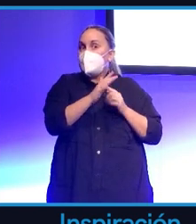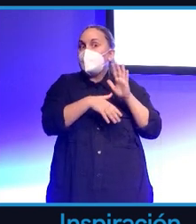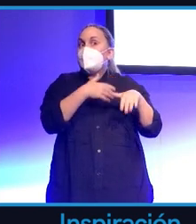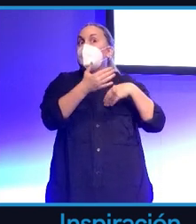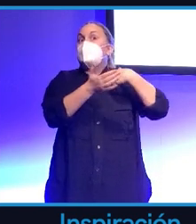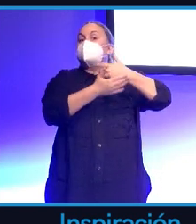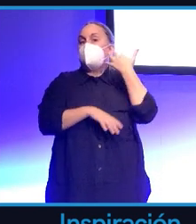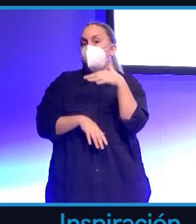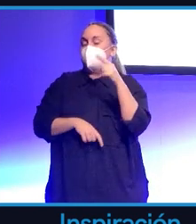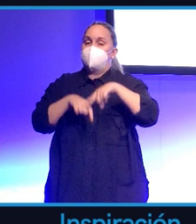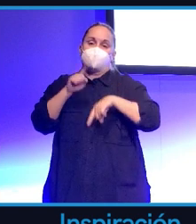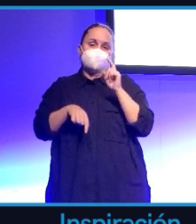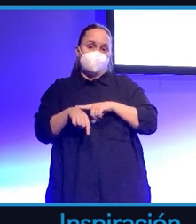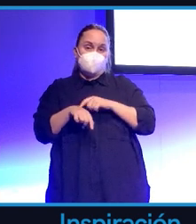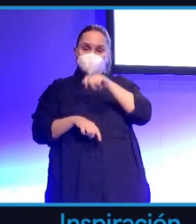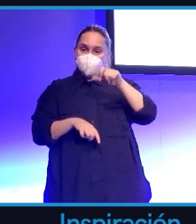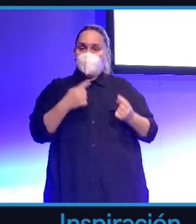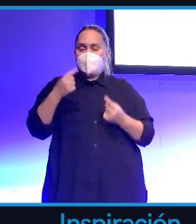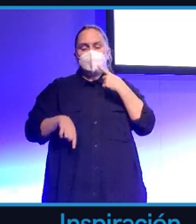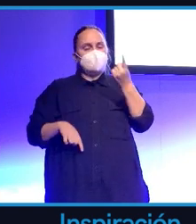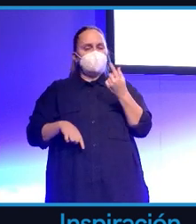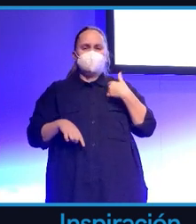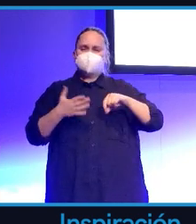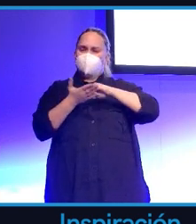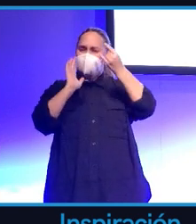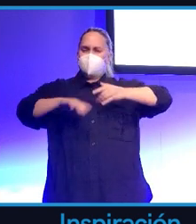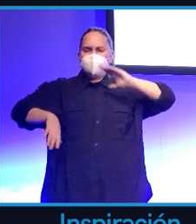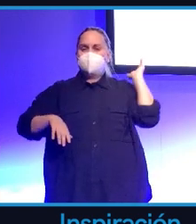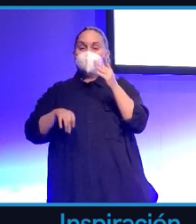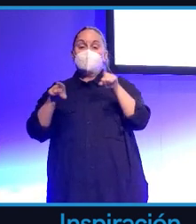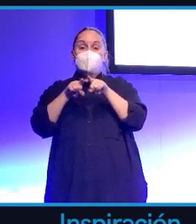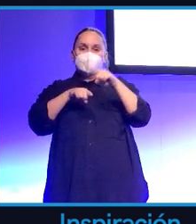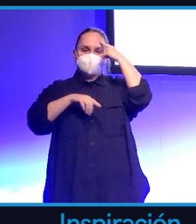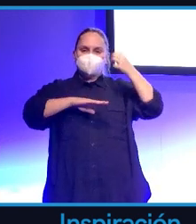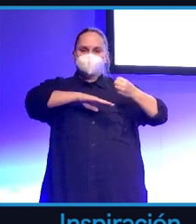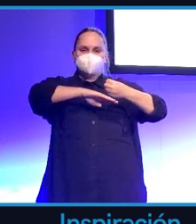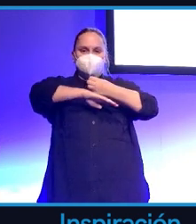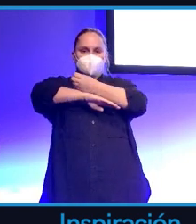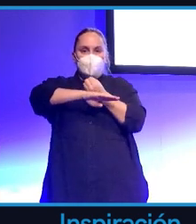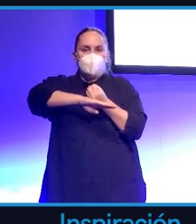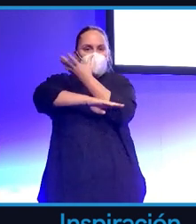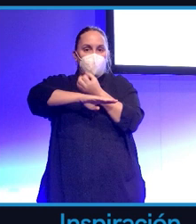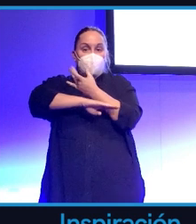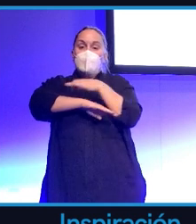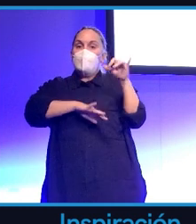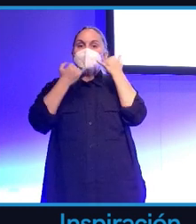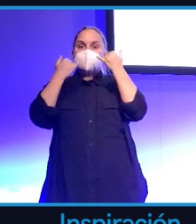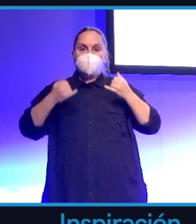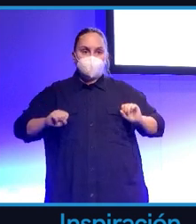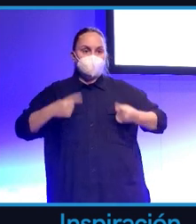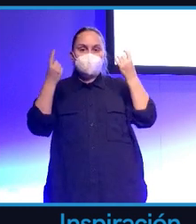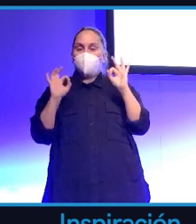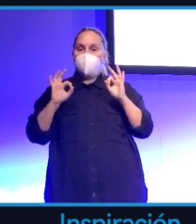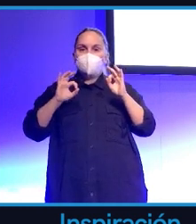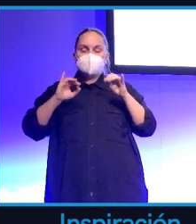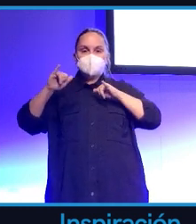mucha gente que ya dice que es una tecnología disruptiva tanto como fue la máquina de vapor, como fue la electricidad o como fueron las comunicaciones.